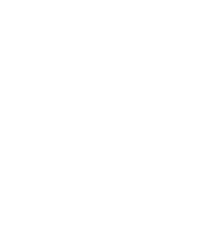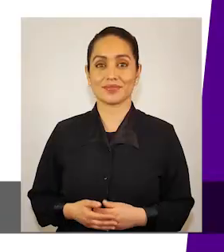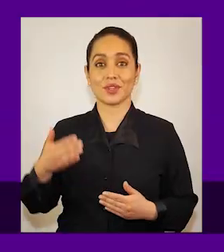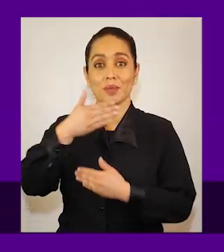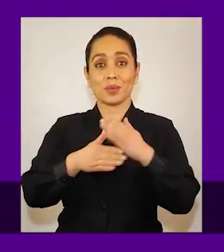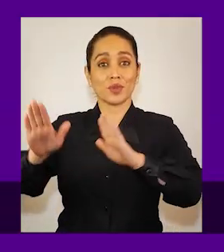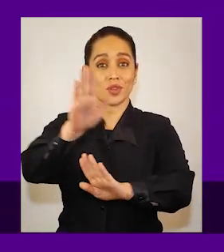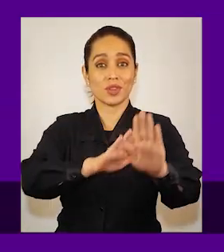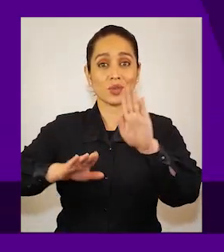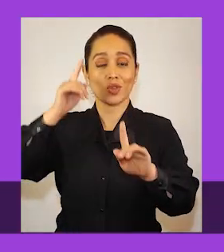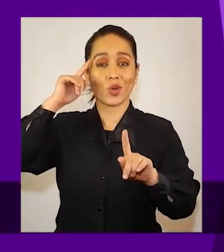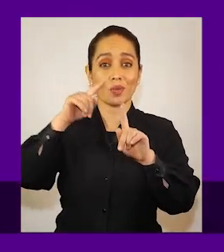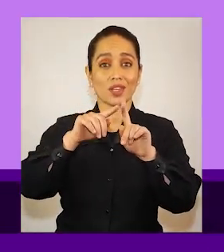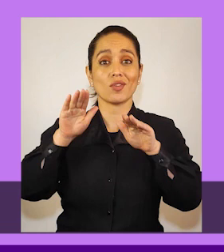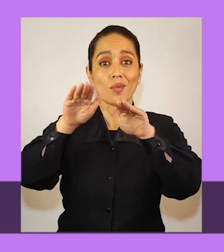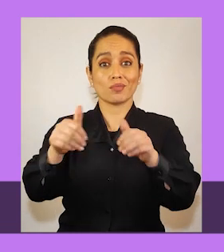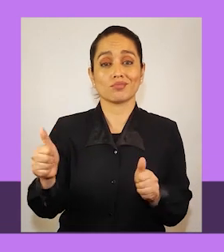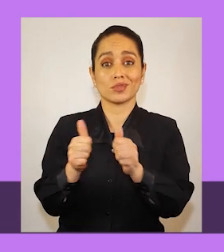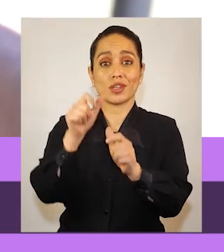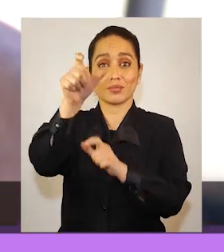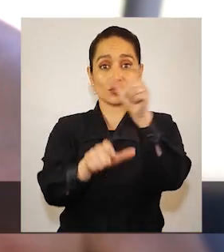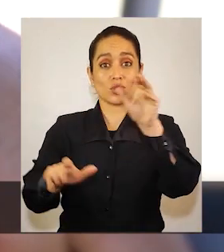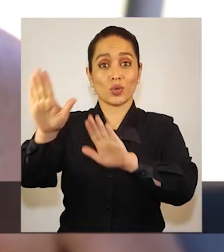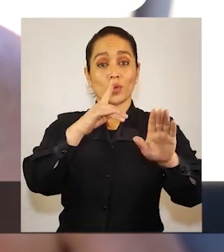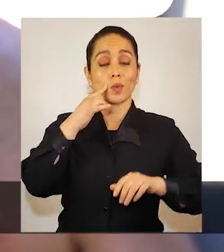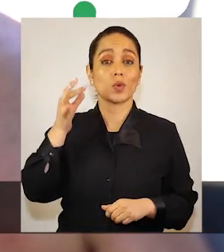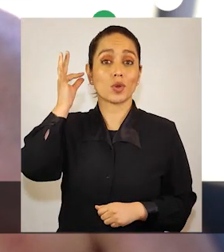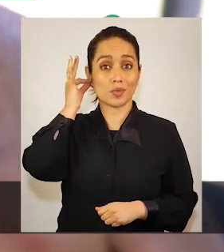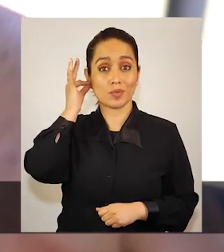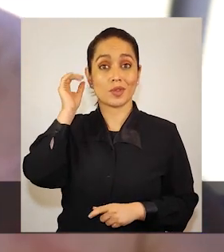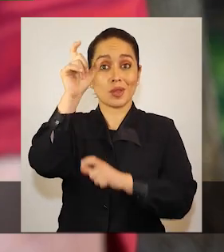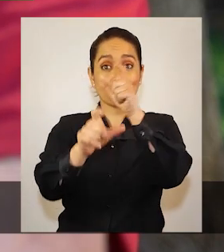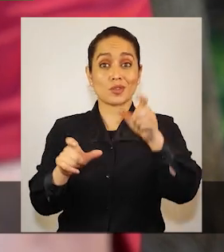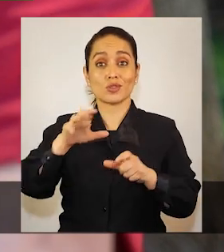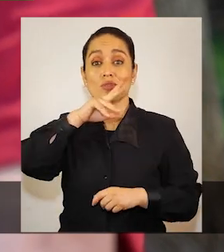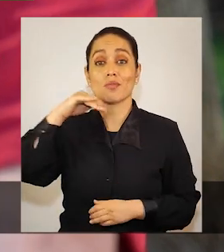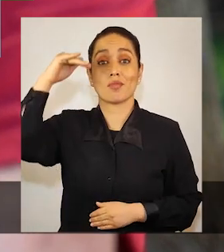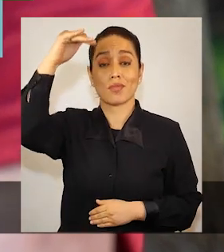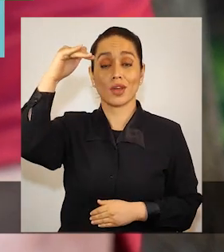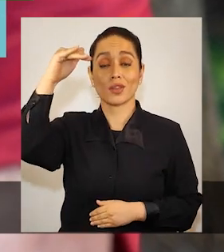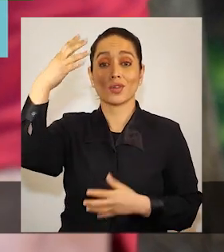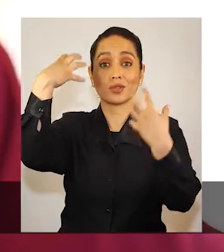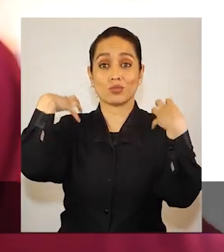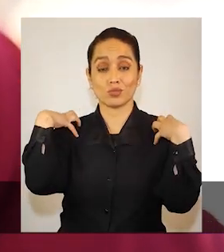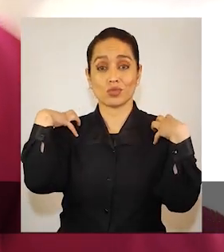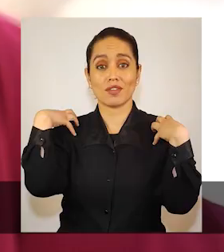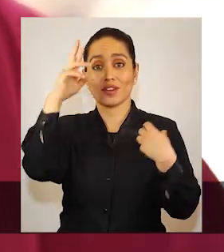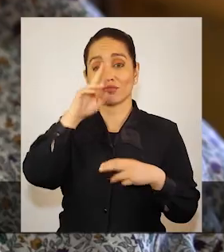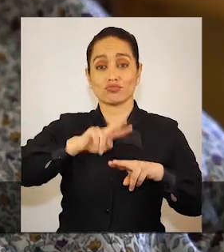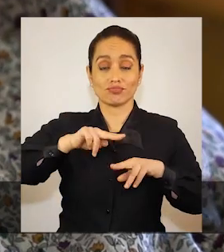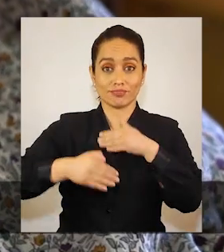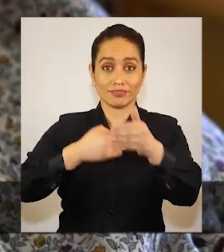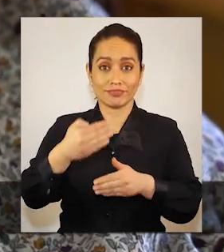Me cuido, te cuido busca apoyar y acompañar a cuidadoras y cuidadores de personas mayores en el desempeño de su rol,